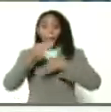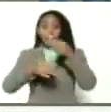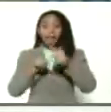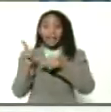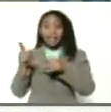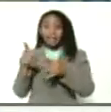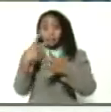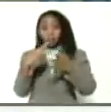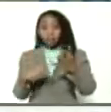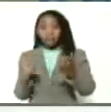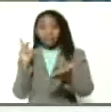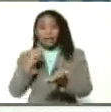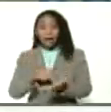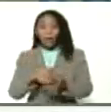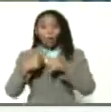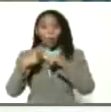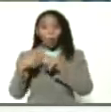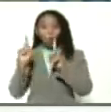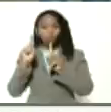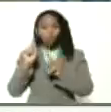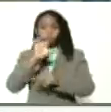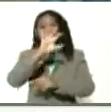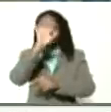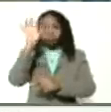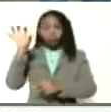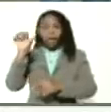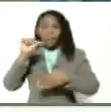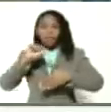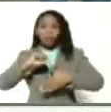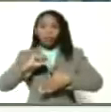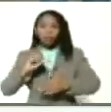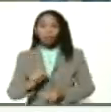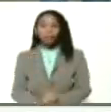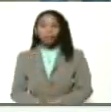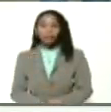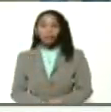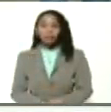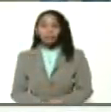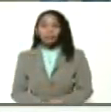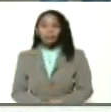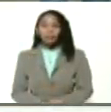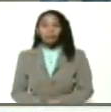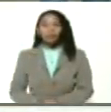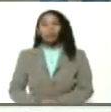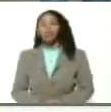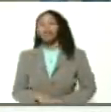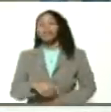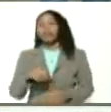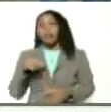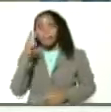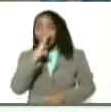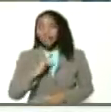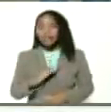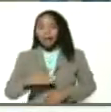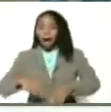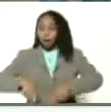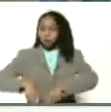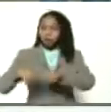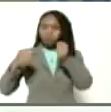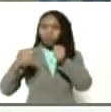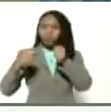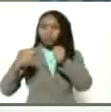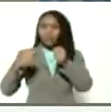variantes llegaron a otros países del sur, bueno, tienen a Brasil contra la pared, Brasil ha roto récord,